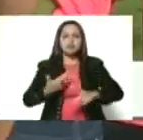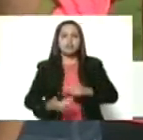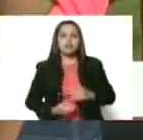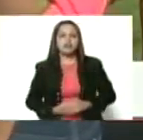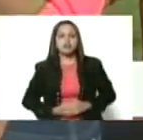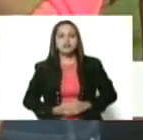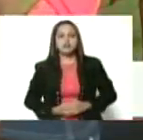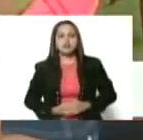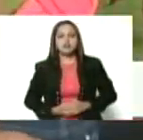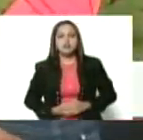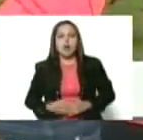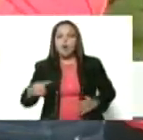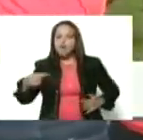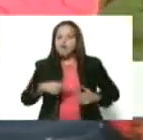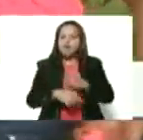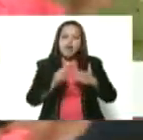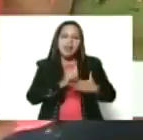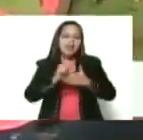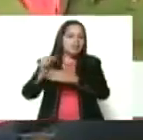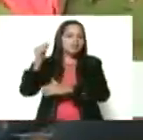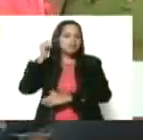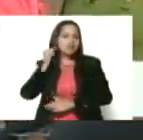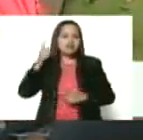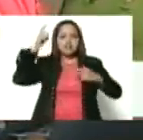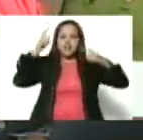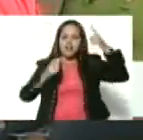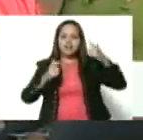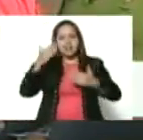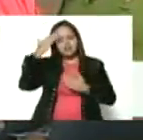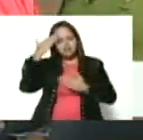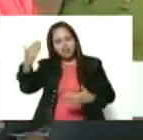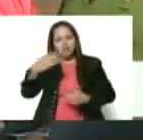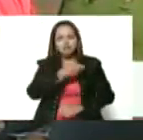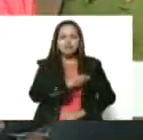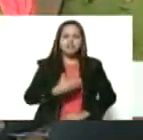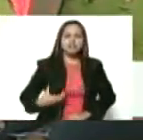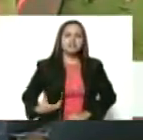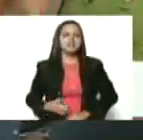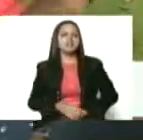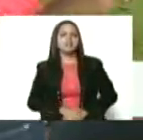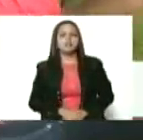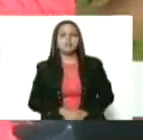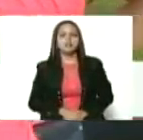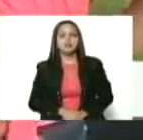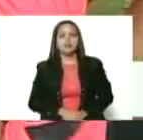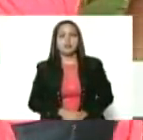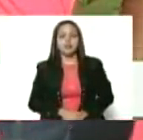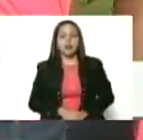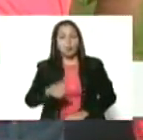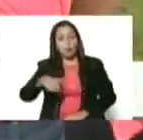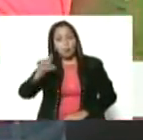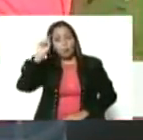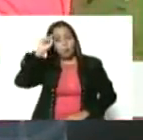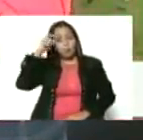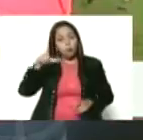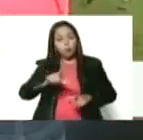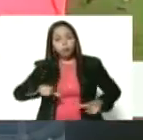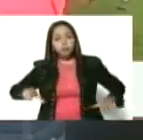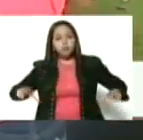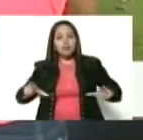profundamente feminista y chavista. Recibo usted, querido presidente. Estamos recordando en este espacio